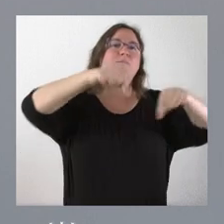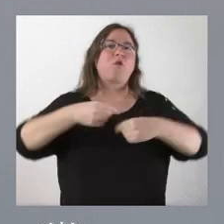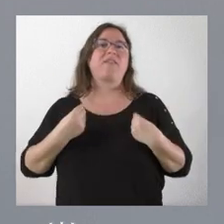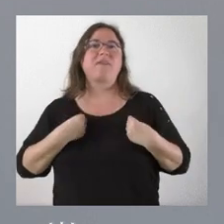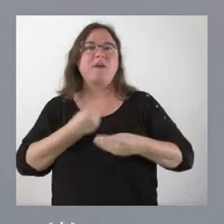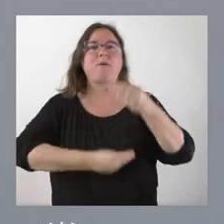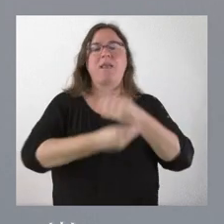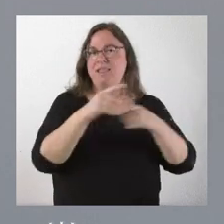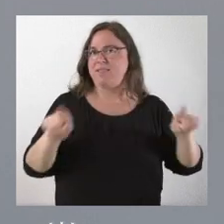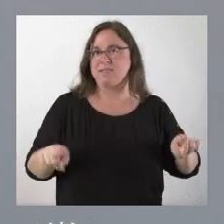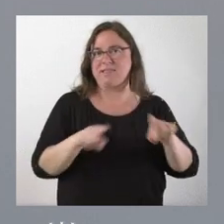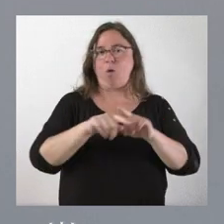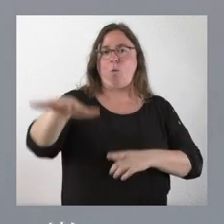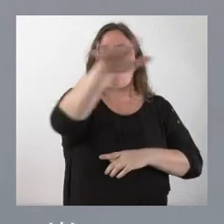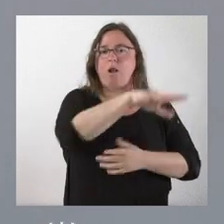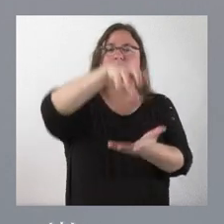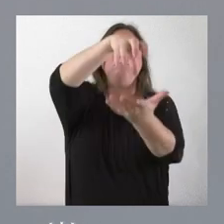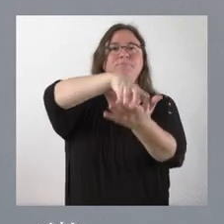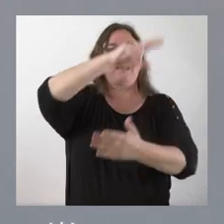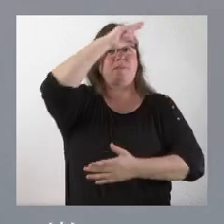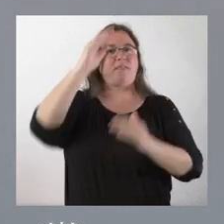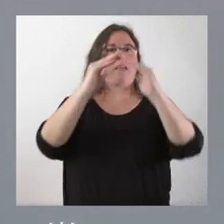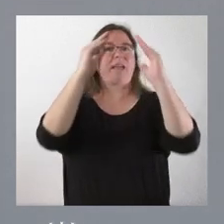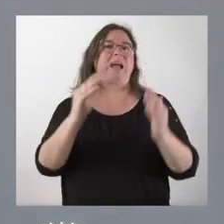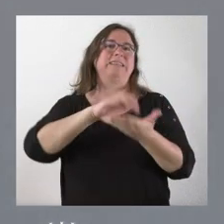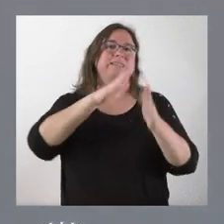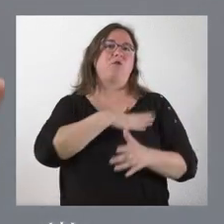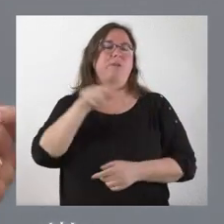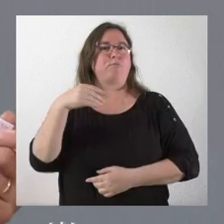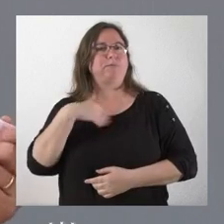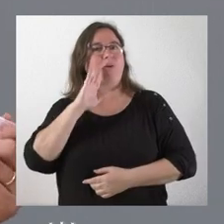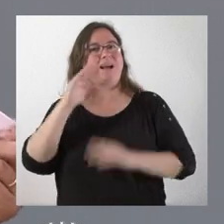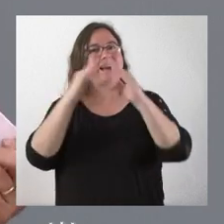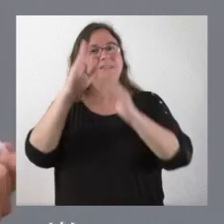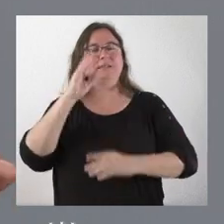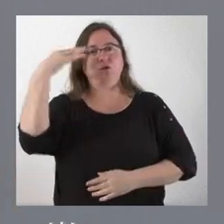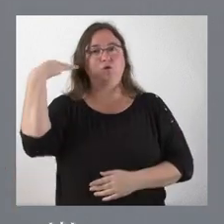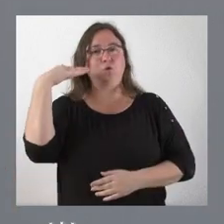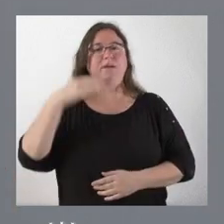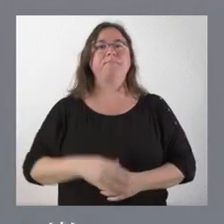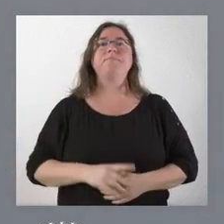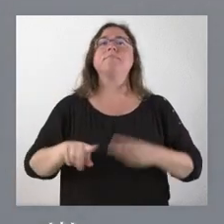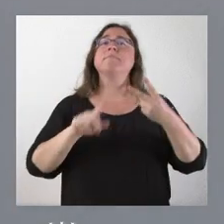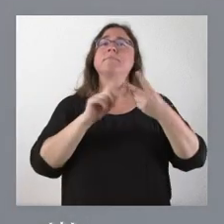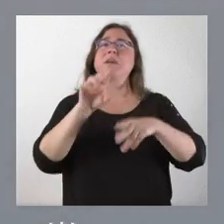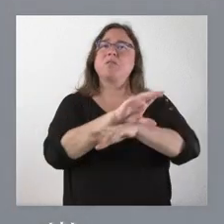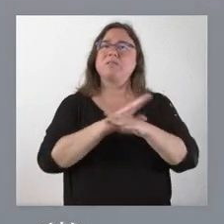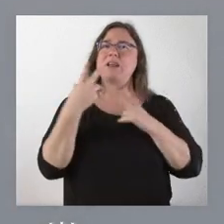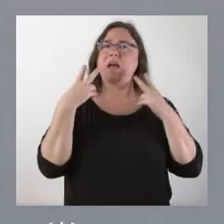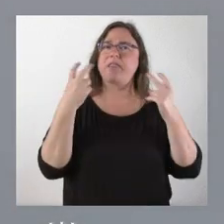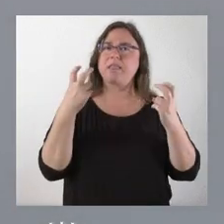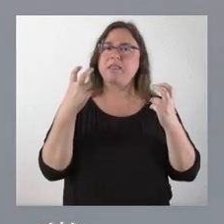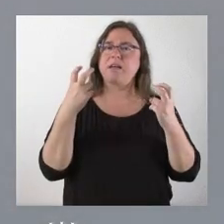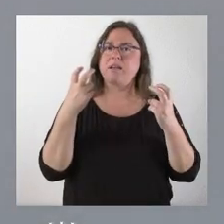origen o de la provincia de residencia. Pasando ya al ámbito de la Consejería de Hacienda, se facilitará